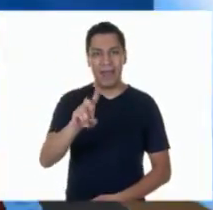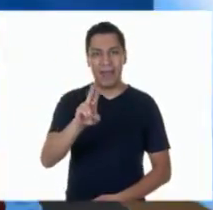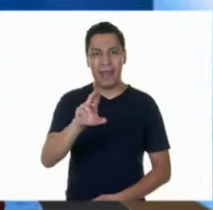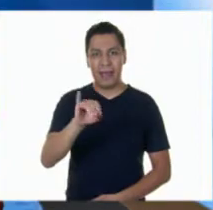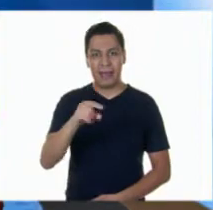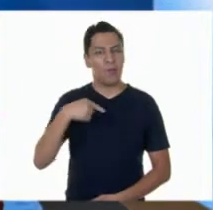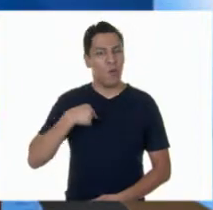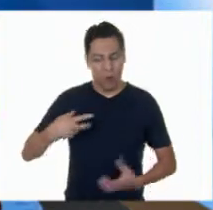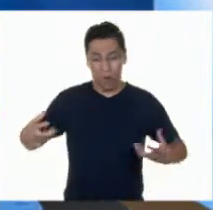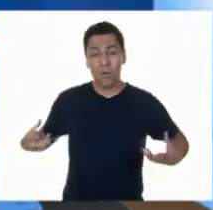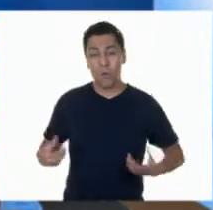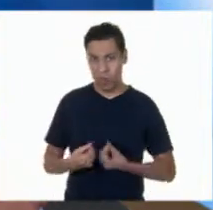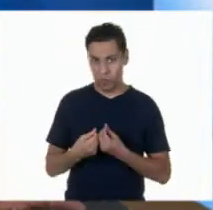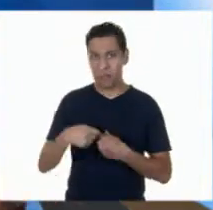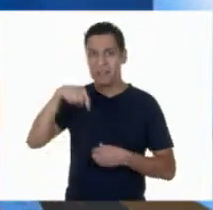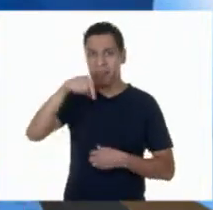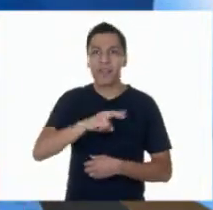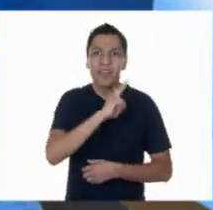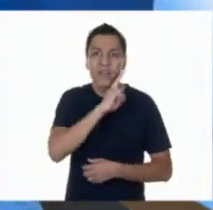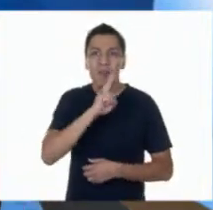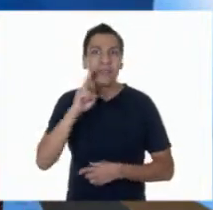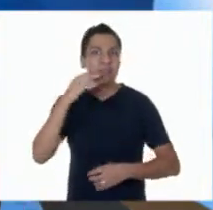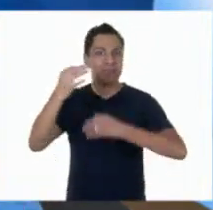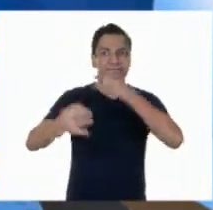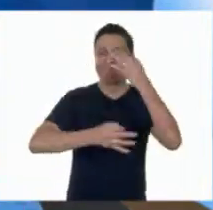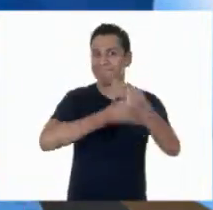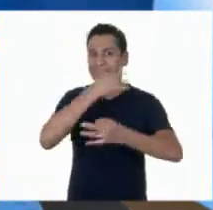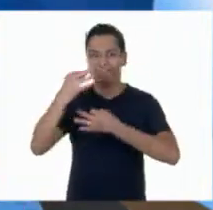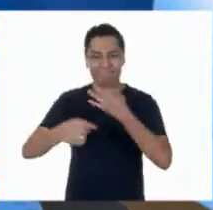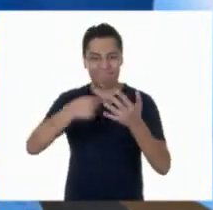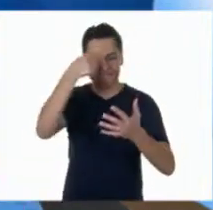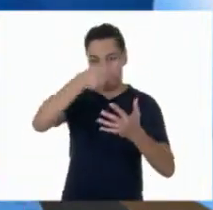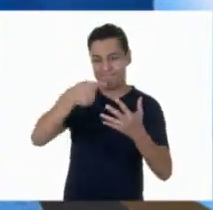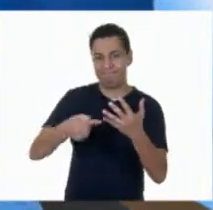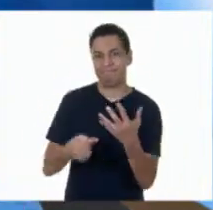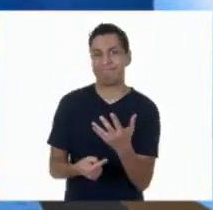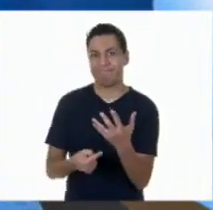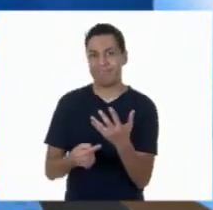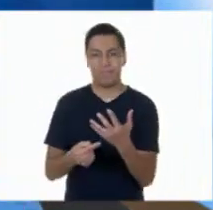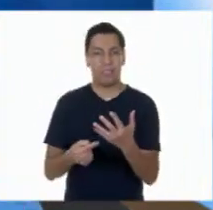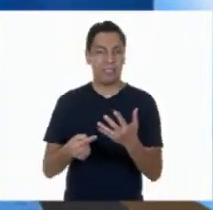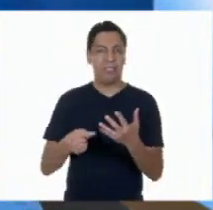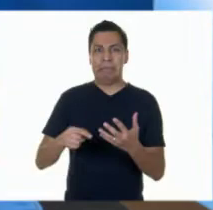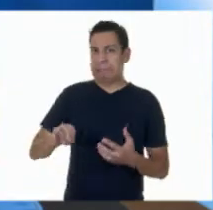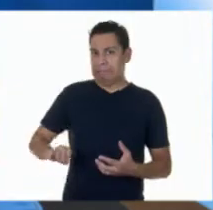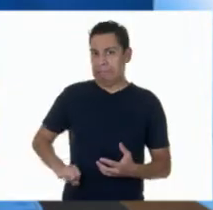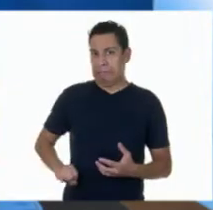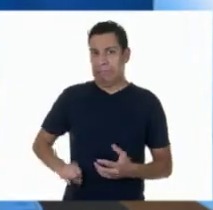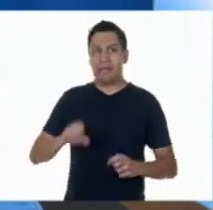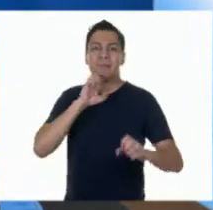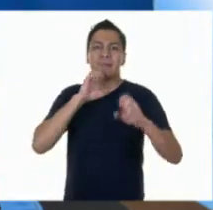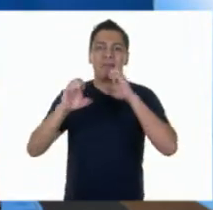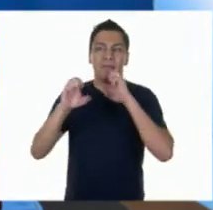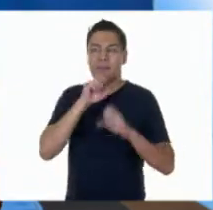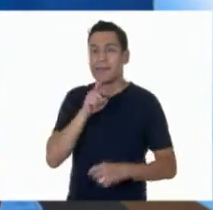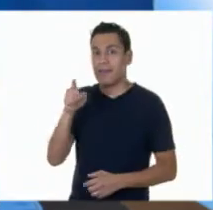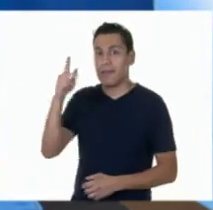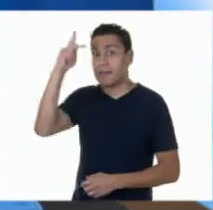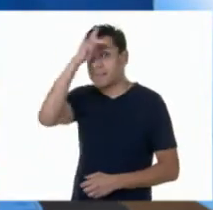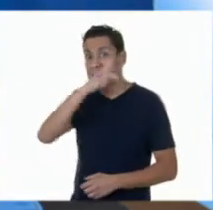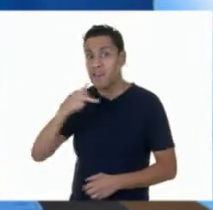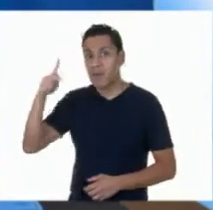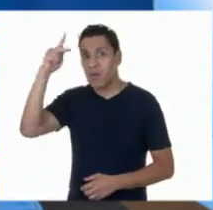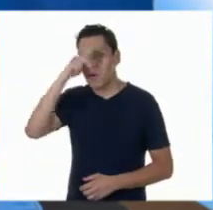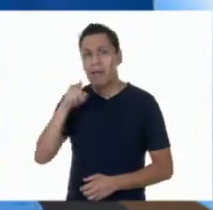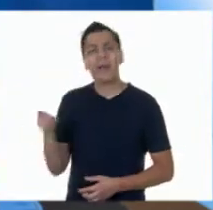los estaré acompañando hoy. Además de las interesantes notas, les tenemos un increíble reportaje con una psicóloga que nos